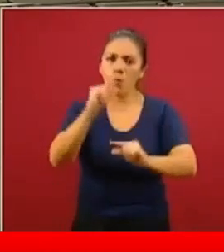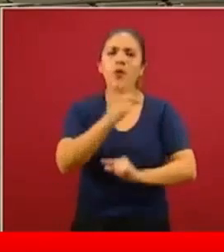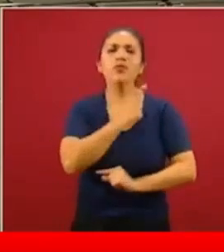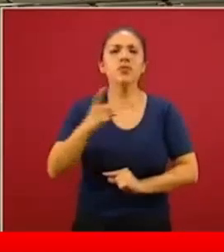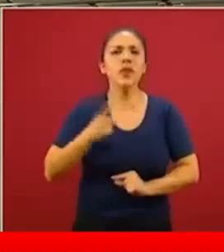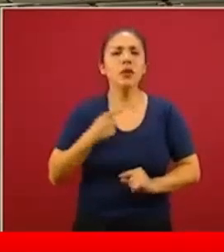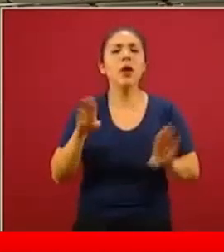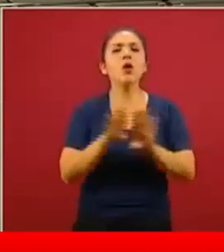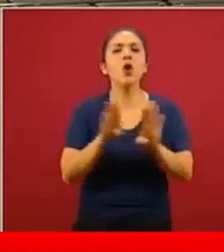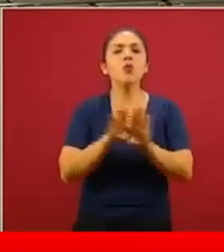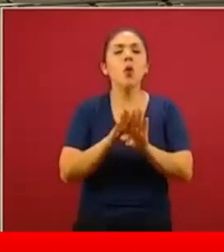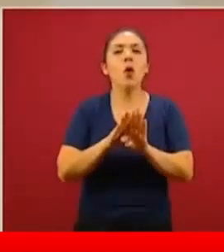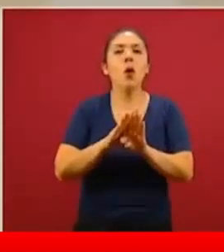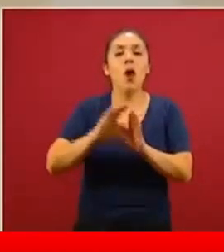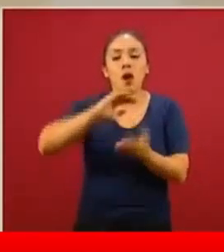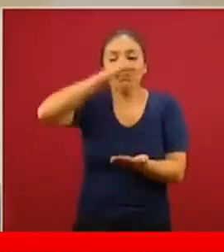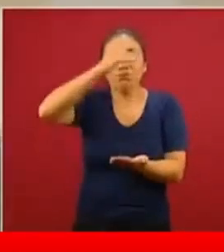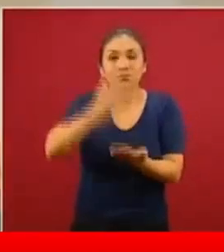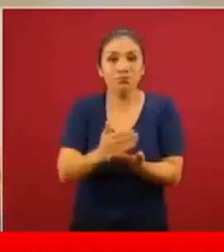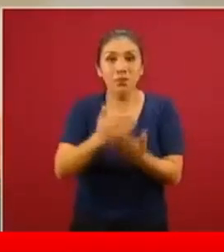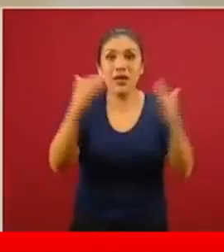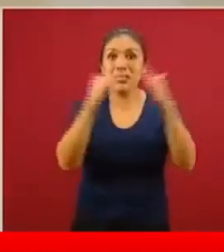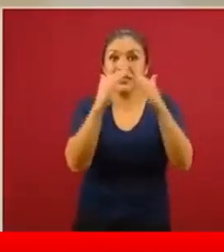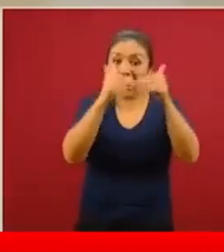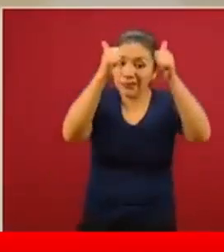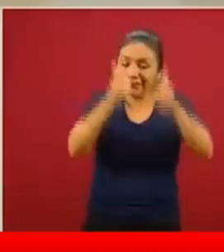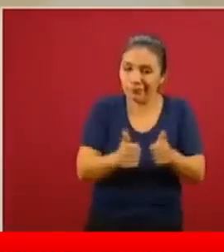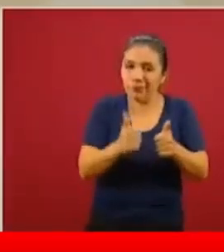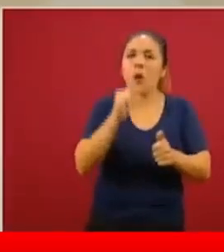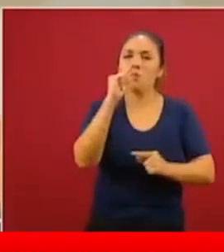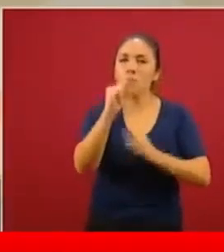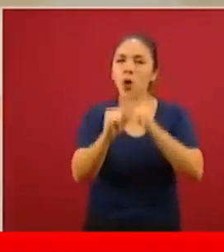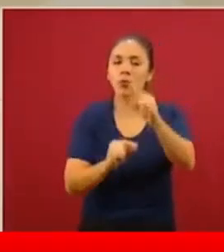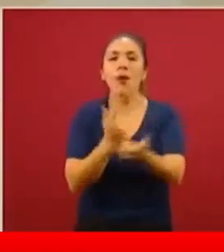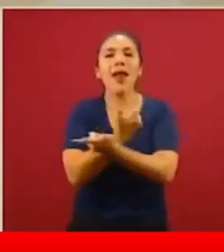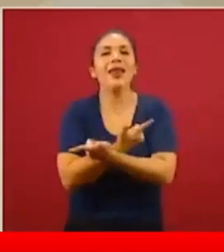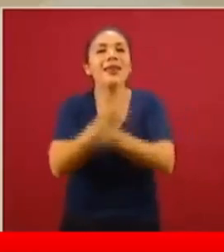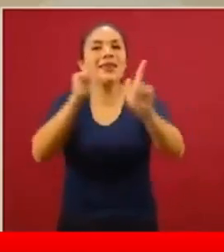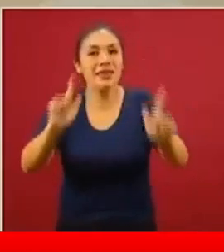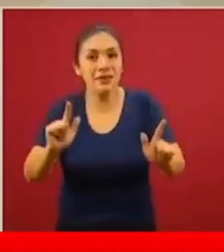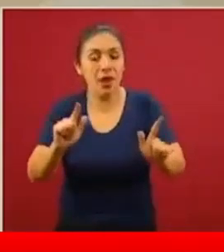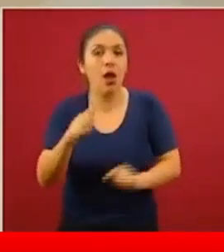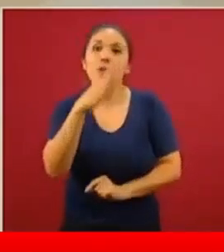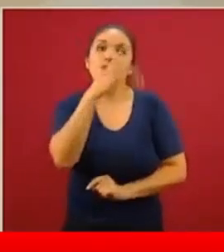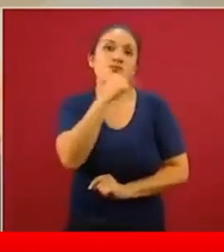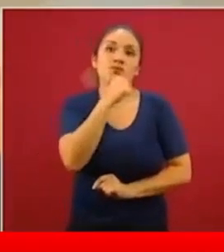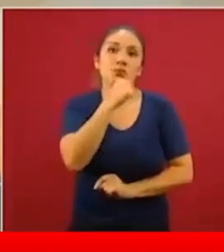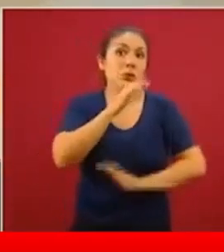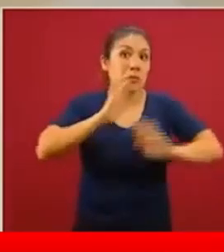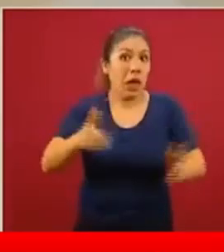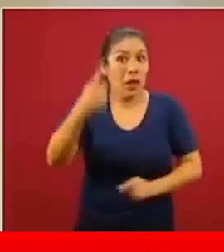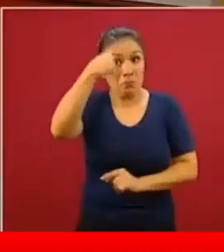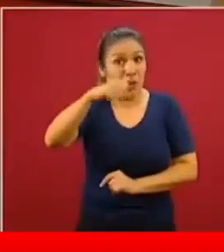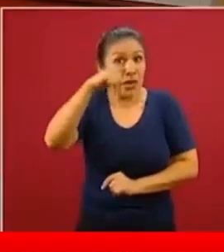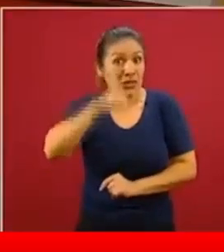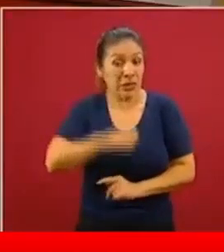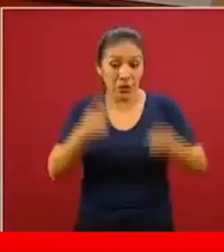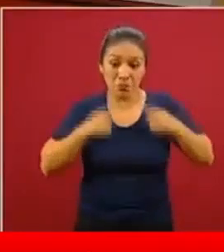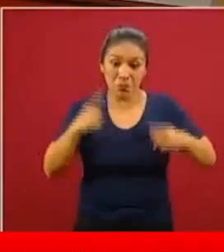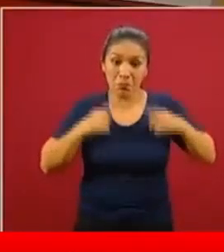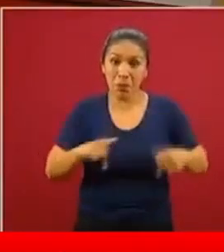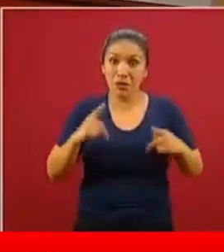llamamos desconfinamiento, la liberación de las actividades. No se puede mantener perpetuamente una sociedad